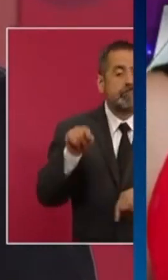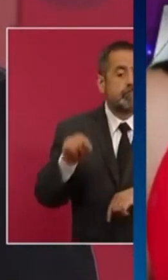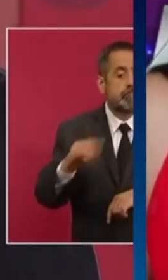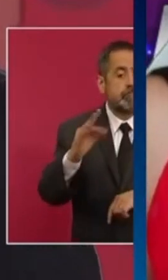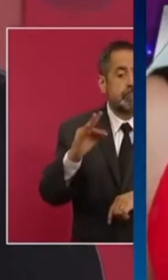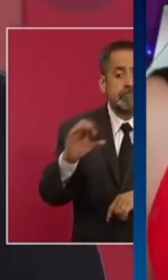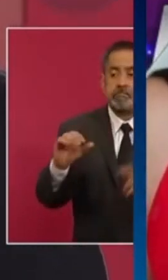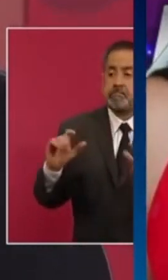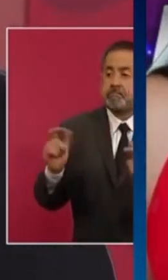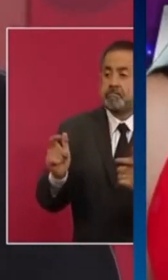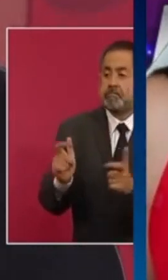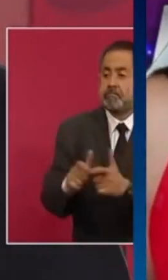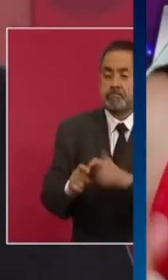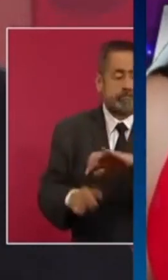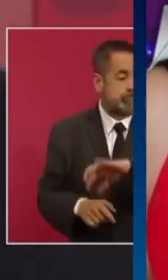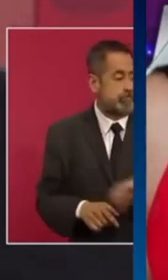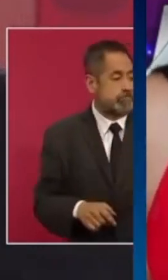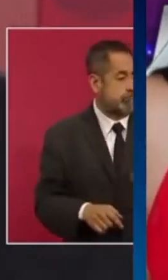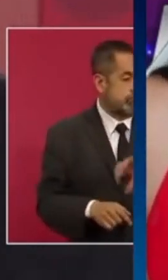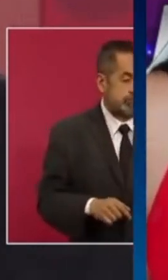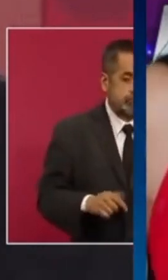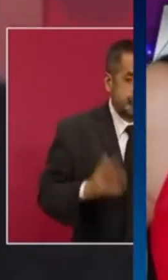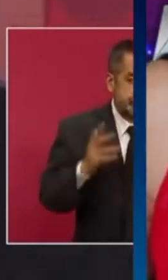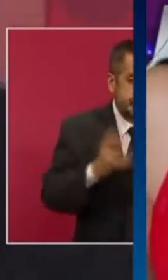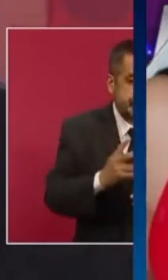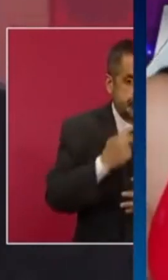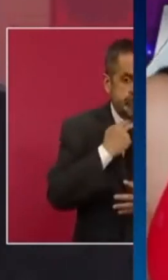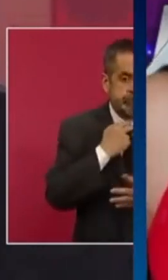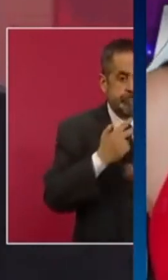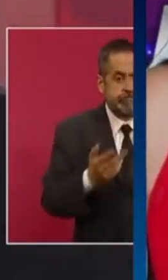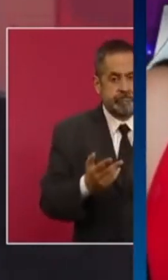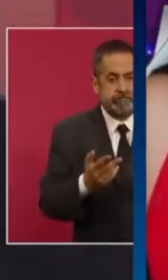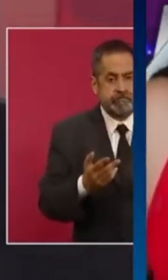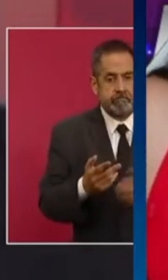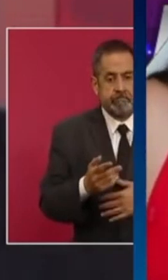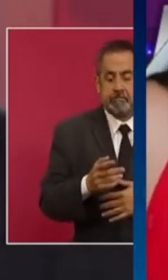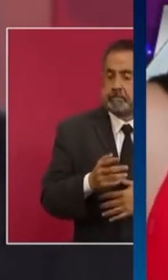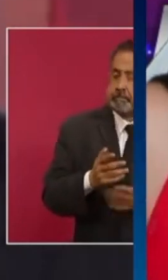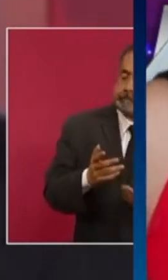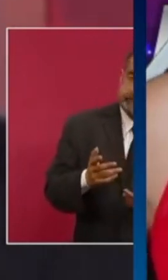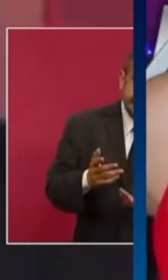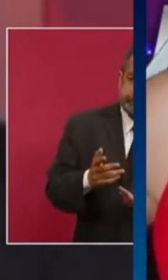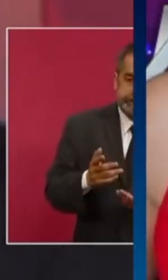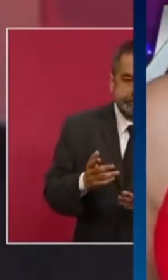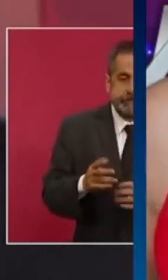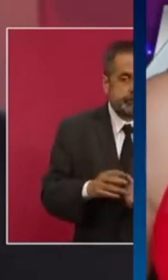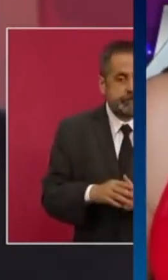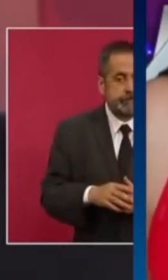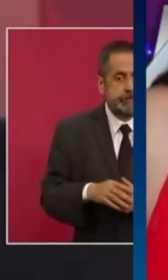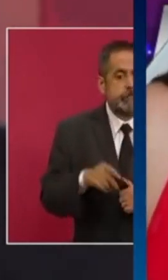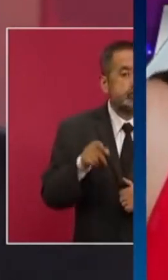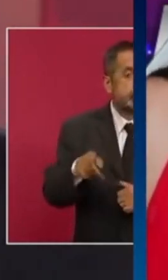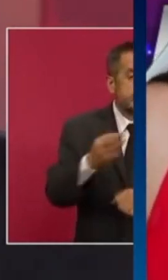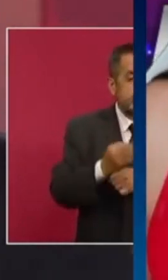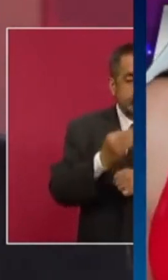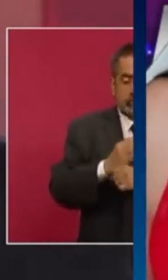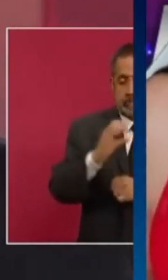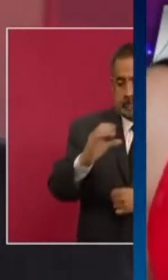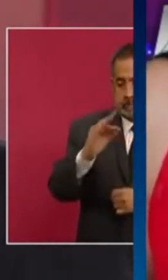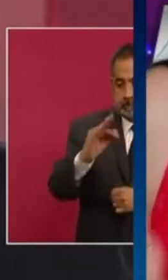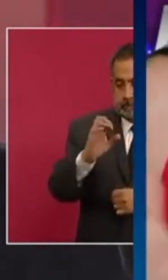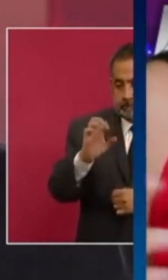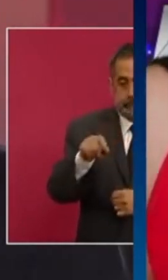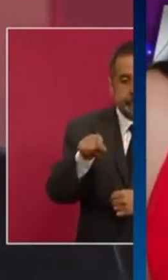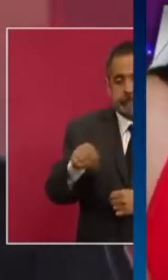andar ahí robando el méndigo hueso, o no saben trabajar, no saben hacer nada más que robarle al pueblo de México.